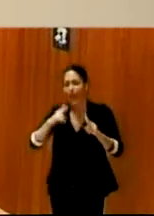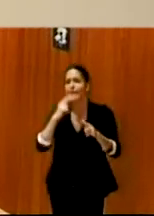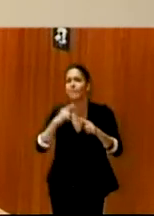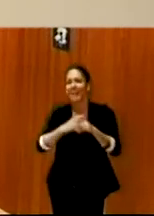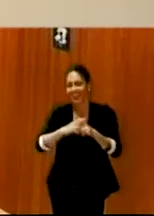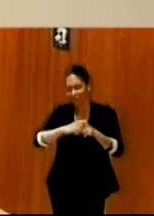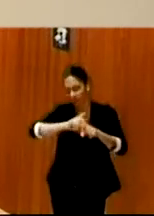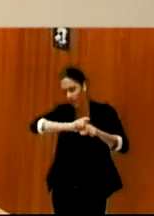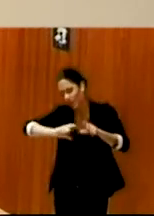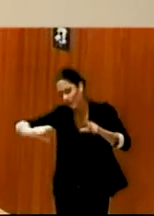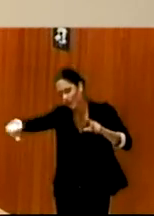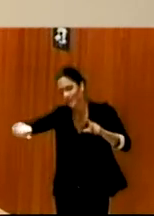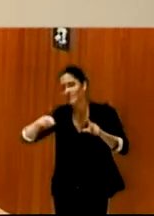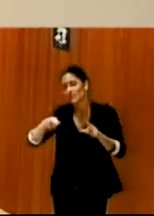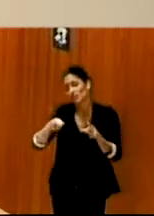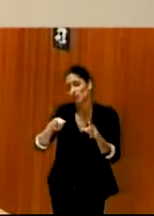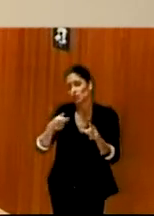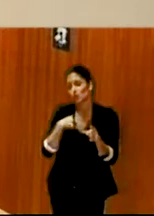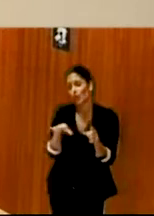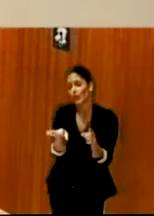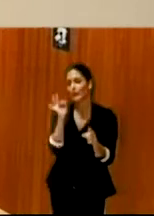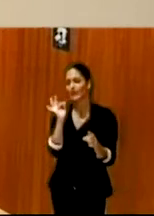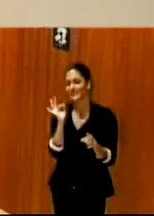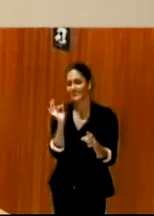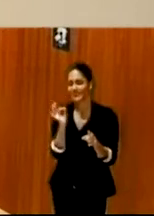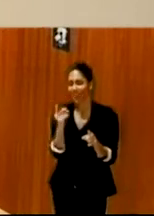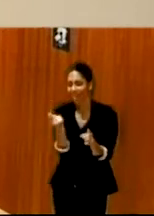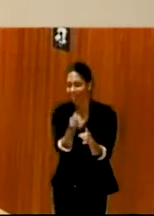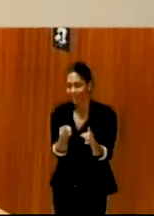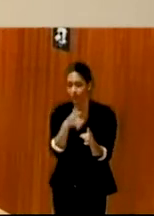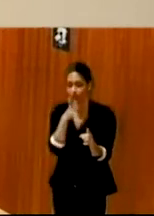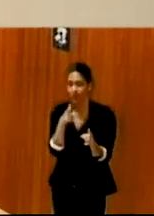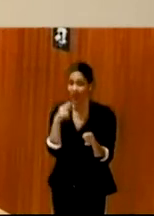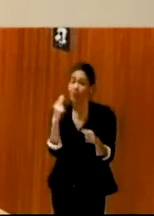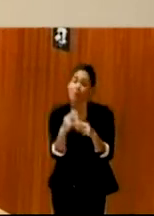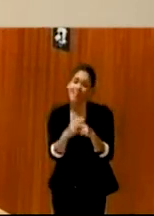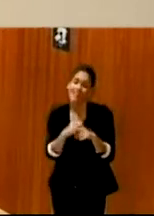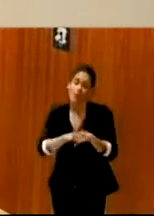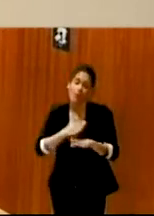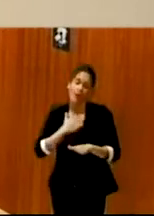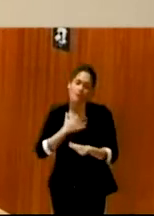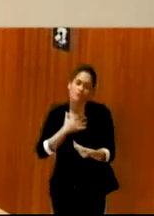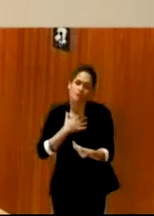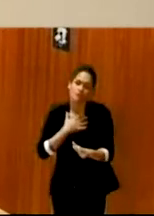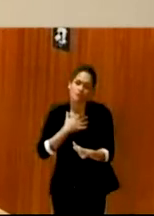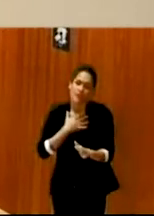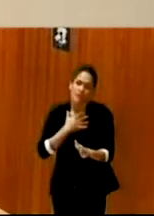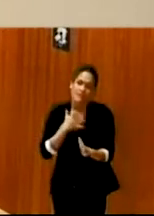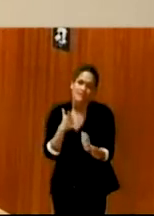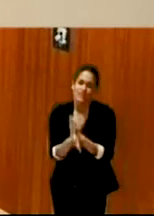he elegido este diseño por todo lo que supone la madera como un elemento